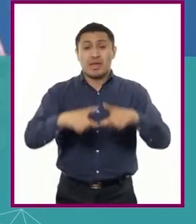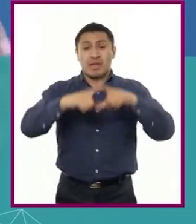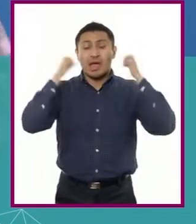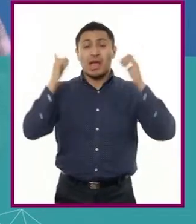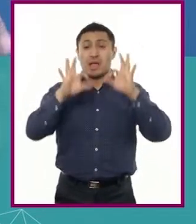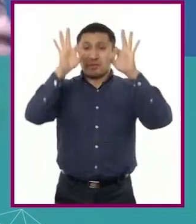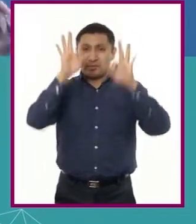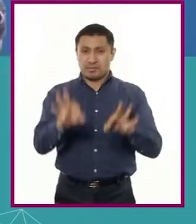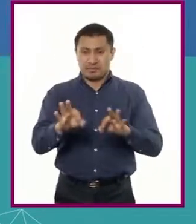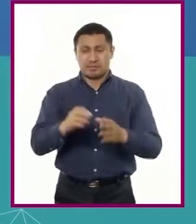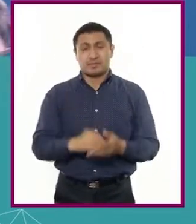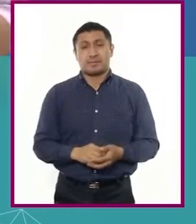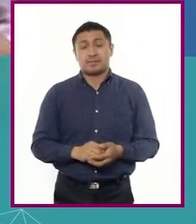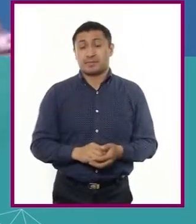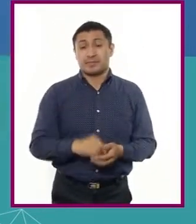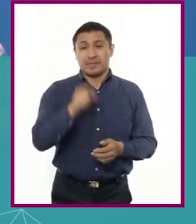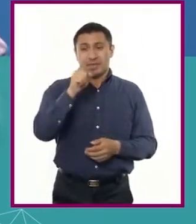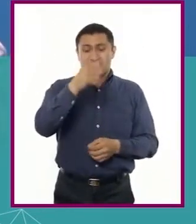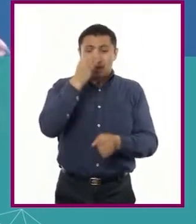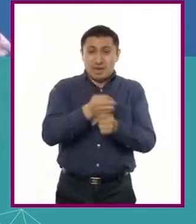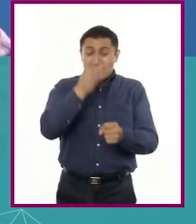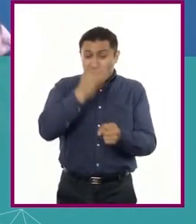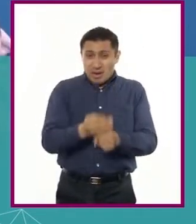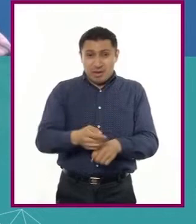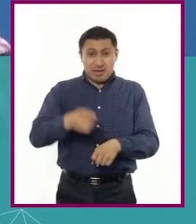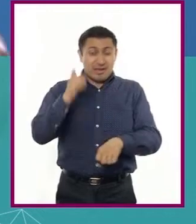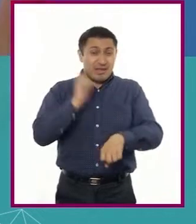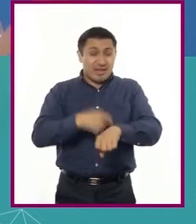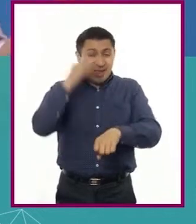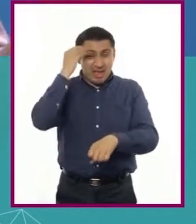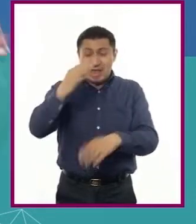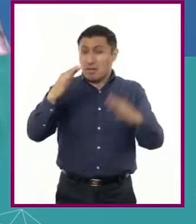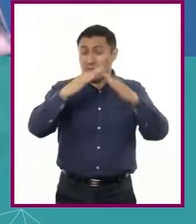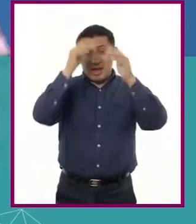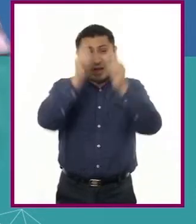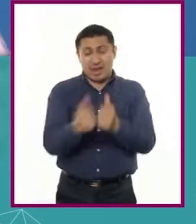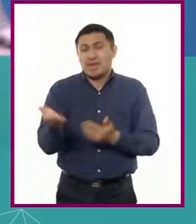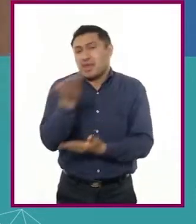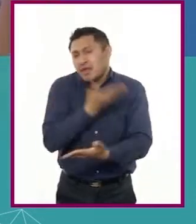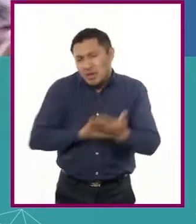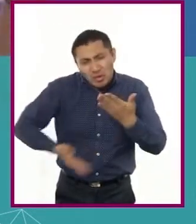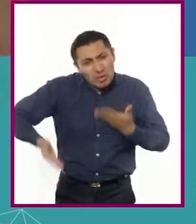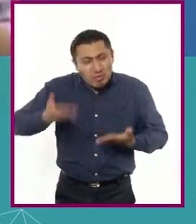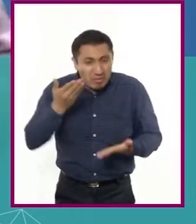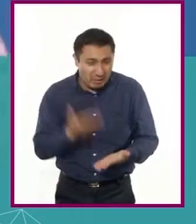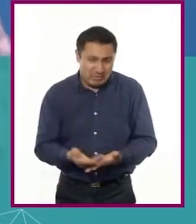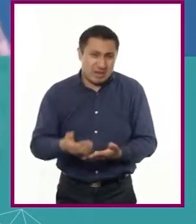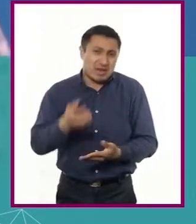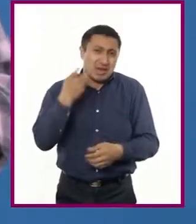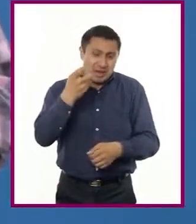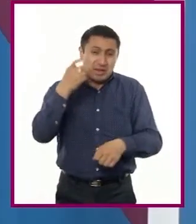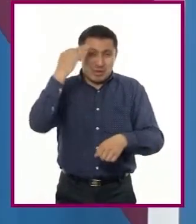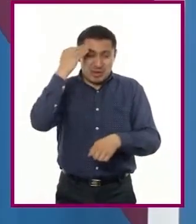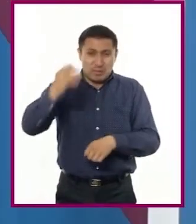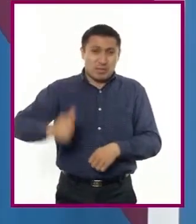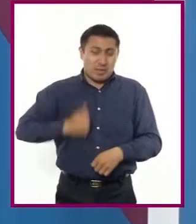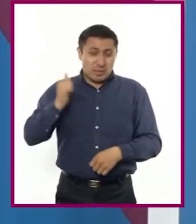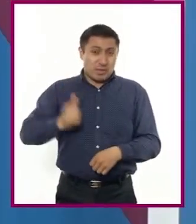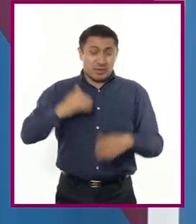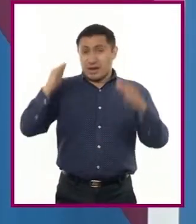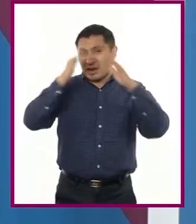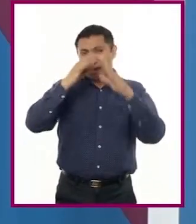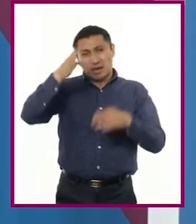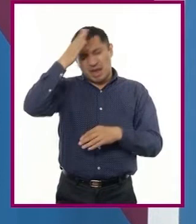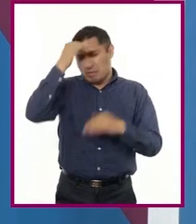del cubrebocas. Aprovechemos estos momentos de confinamiento para convivir en familia y seguir aprendiendo en casa. Es